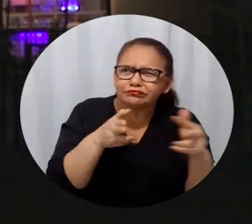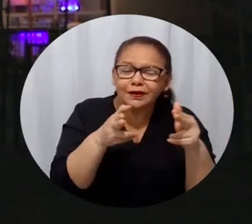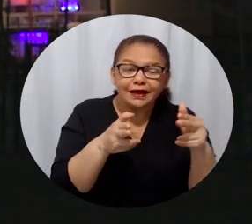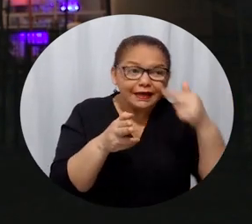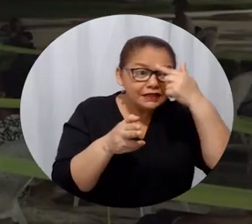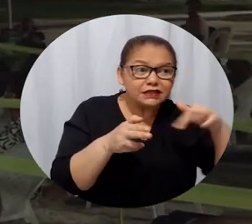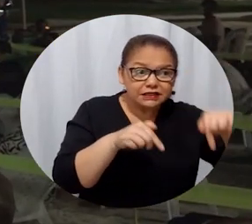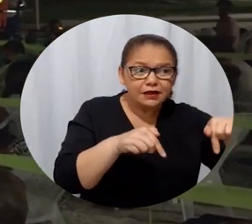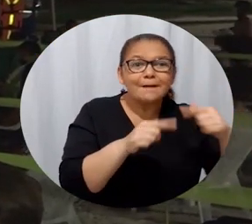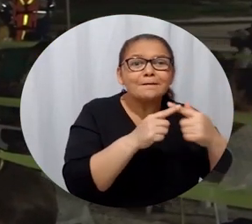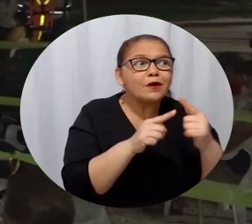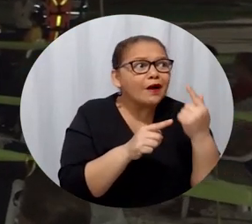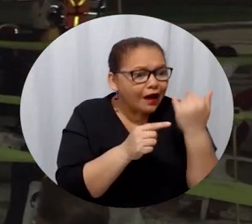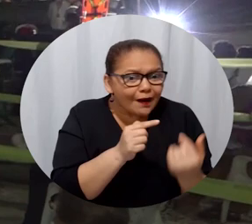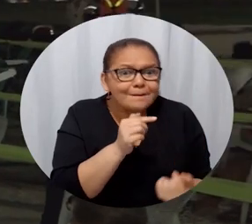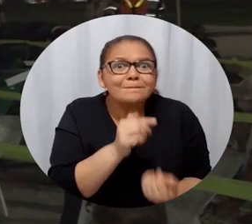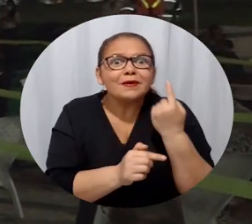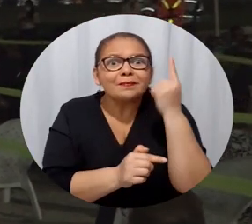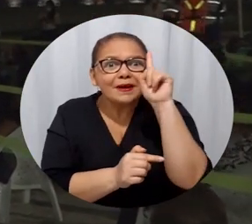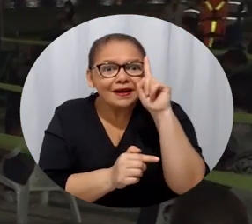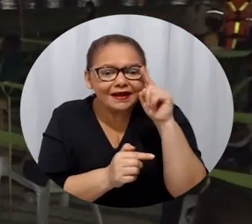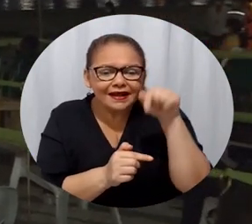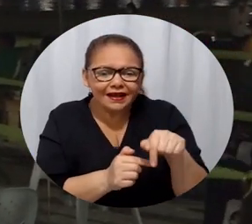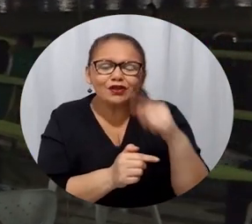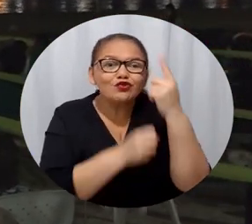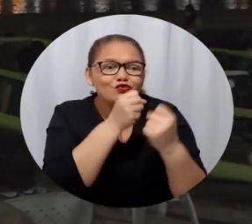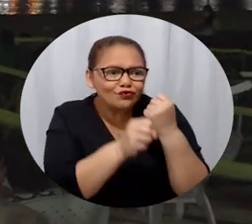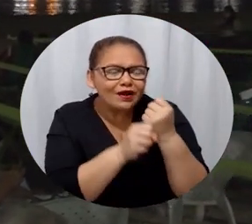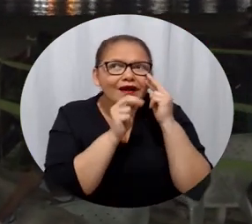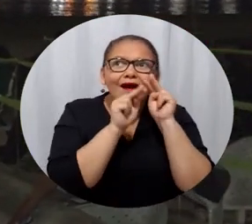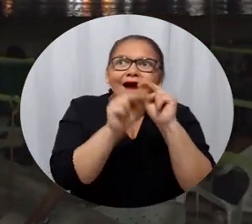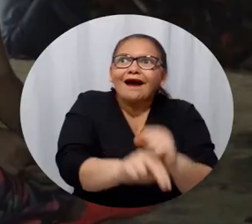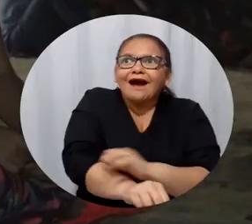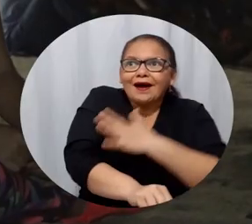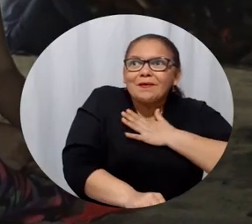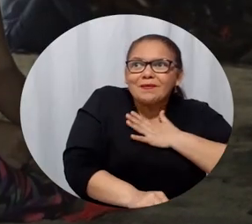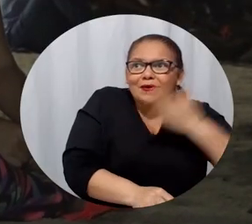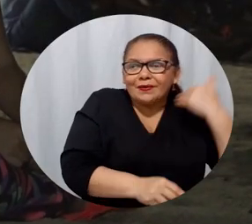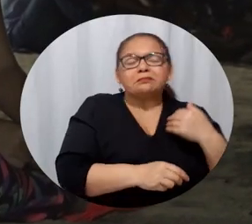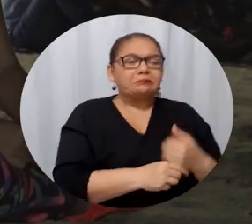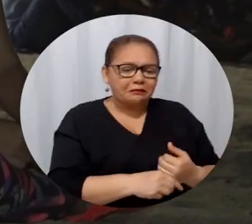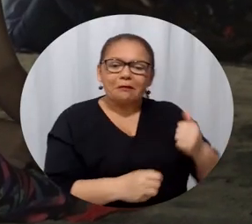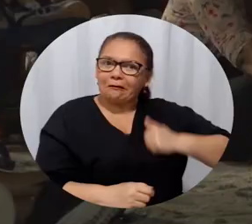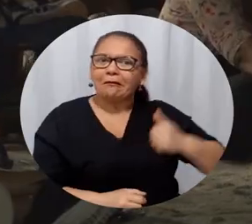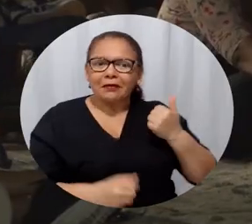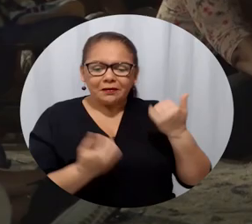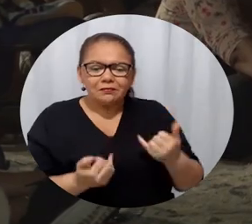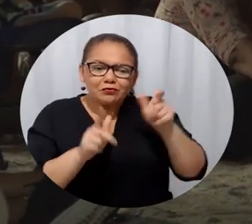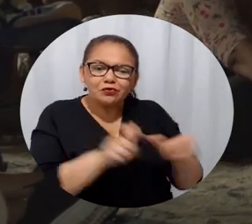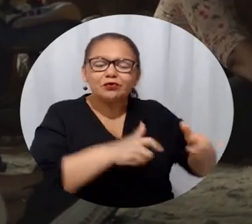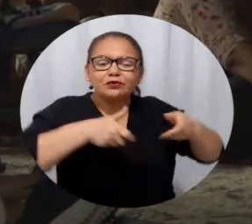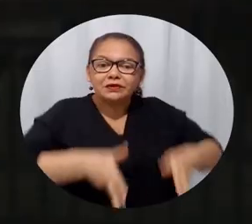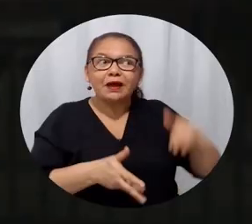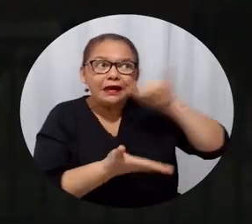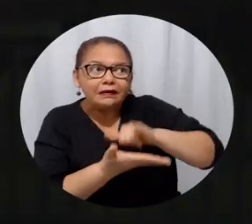dos años que pudieron ver los cortometrajes. Entonces esto es una gran oportunidad para que tanto los oriundos como extranjeros puedan ver los productos de la universidad.